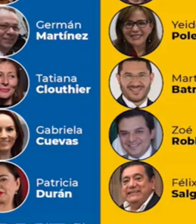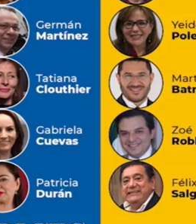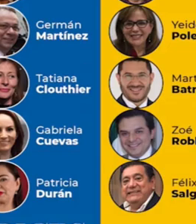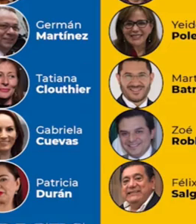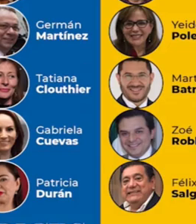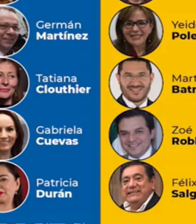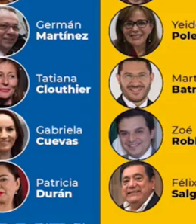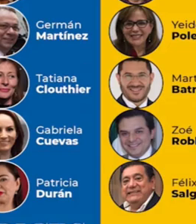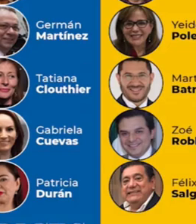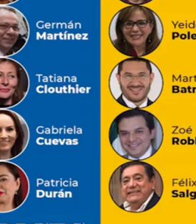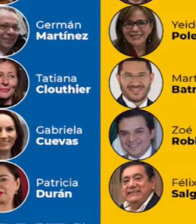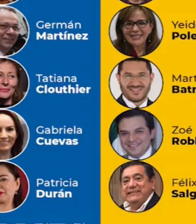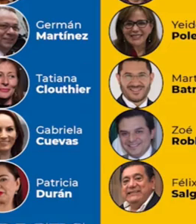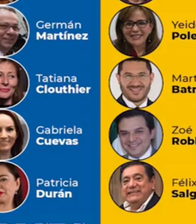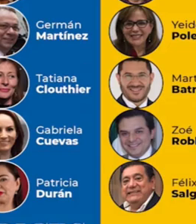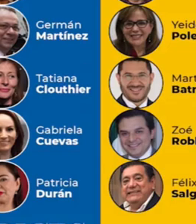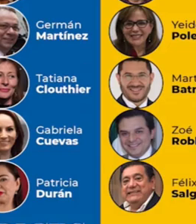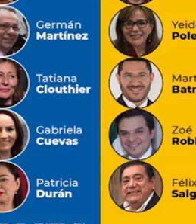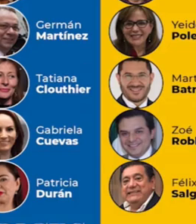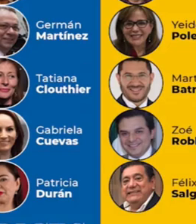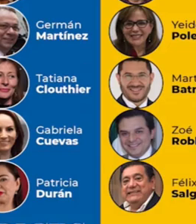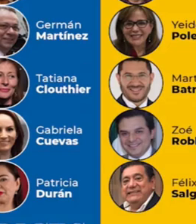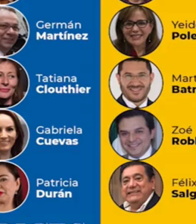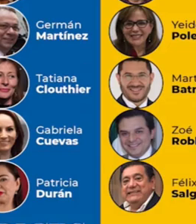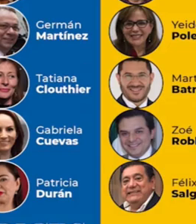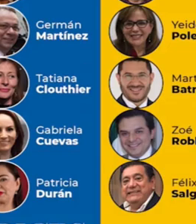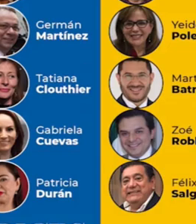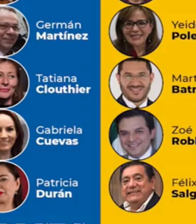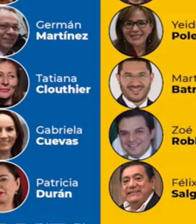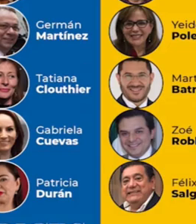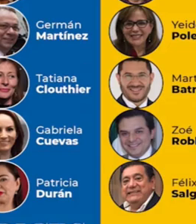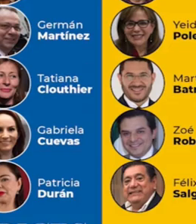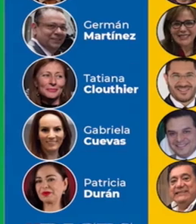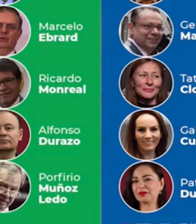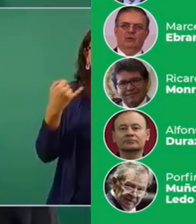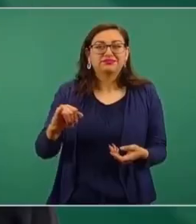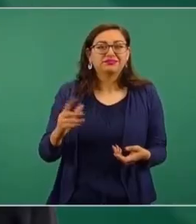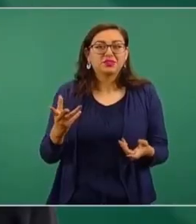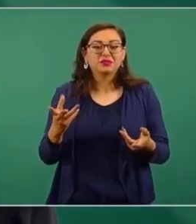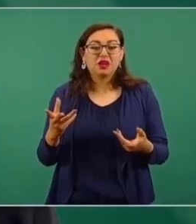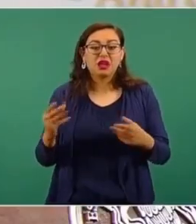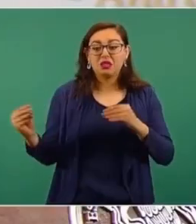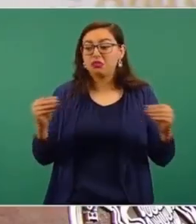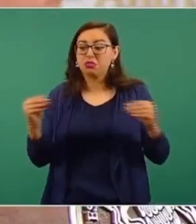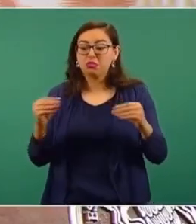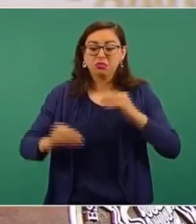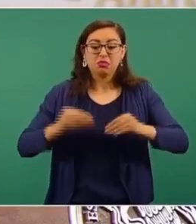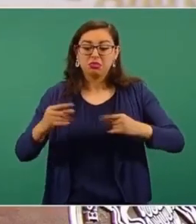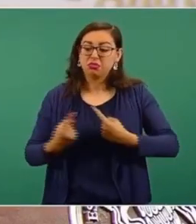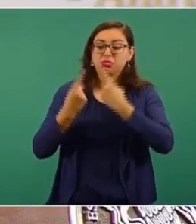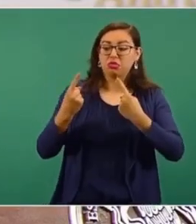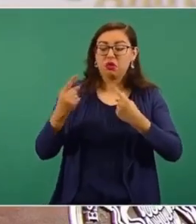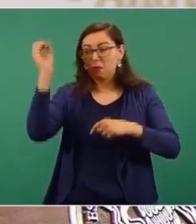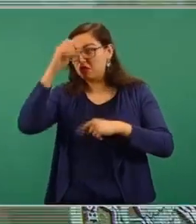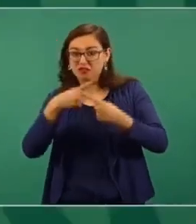que además es una falacia, para que no haya polarización, que siga la robadera.